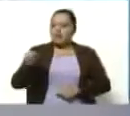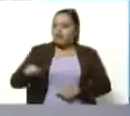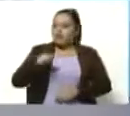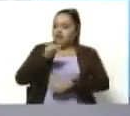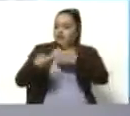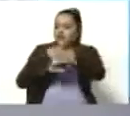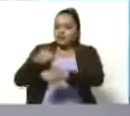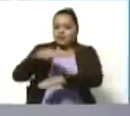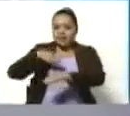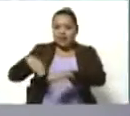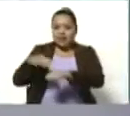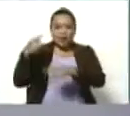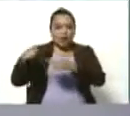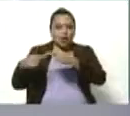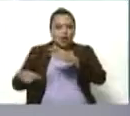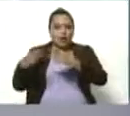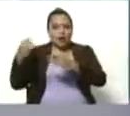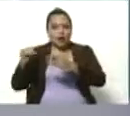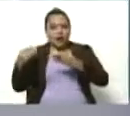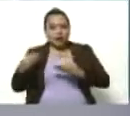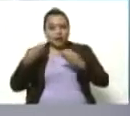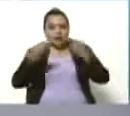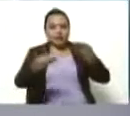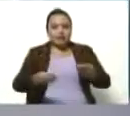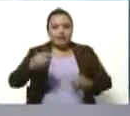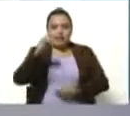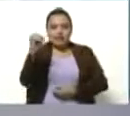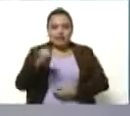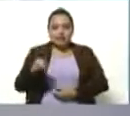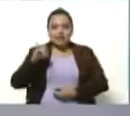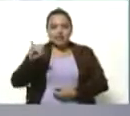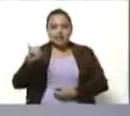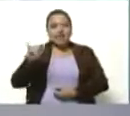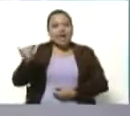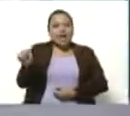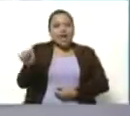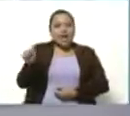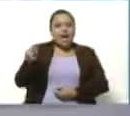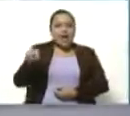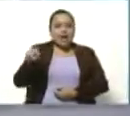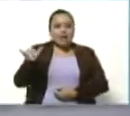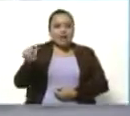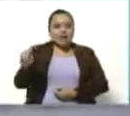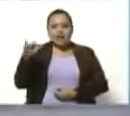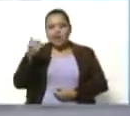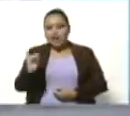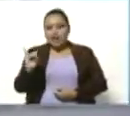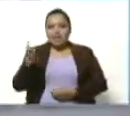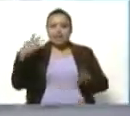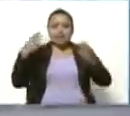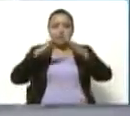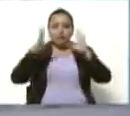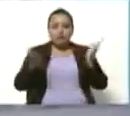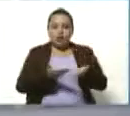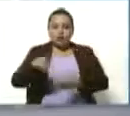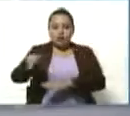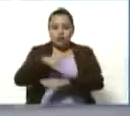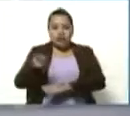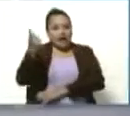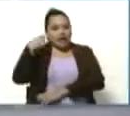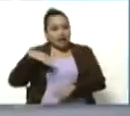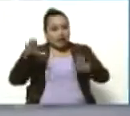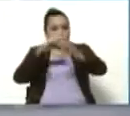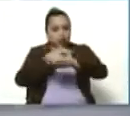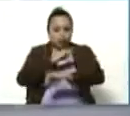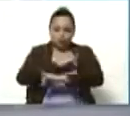material que nos trae nuestra compañera Cianya Colmenares, quien estuvo en el Festival Mundial de Poesía en esta clausura, que fue anoche una clausura